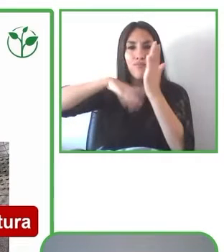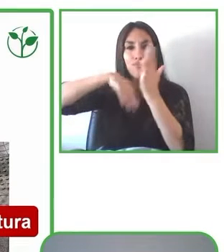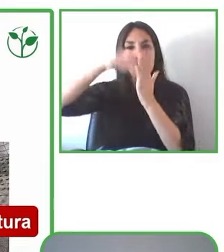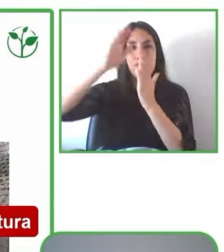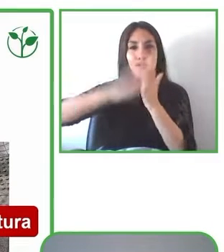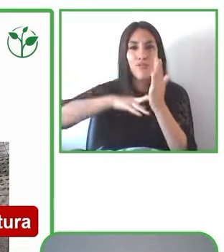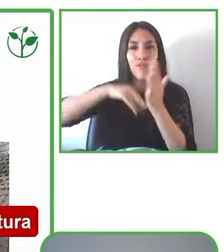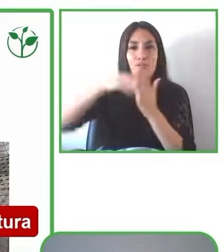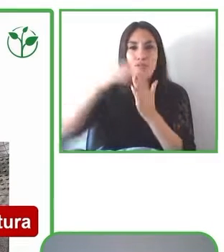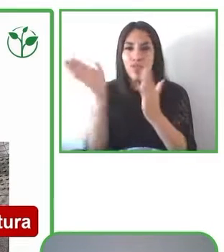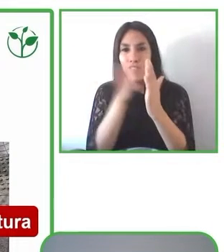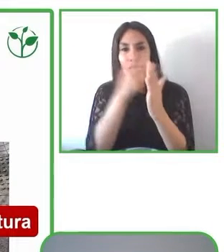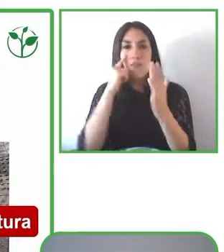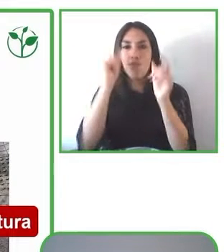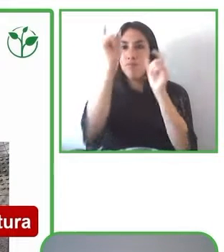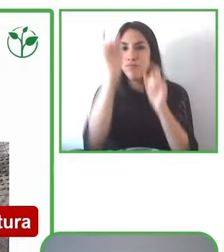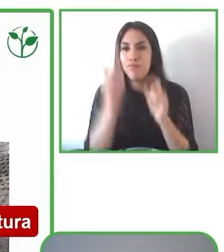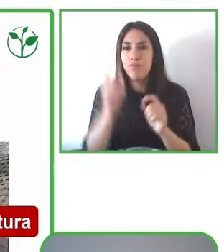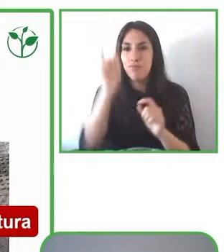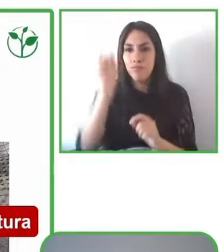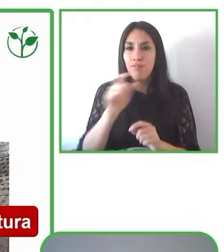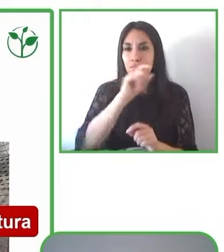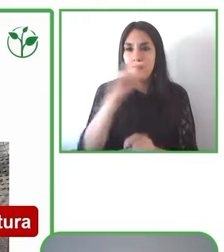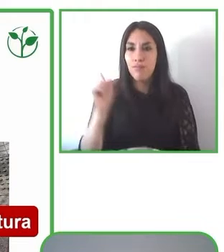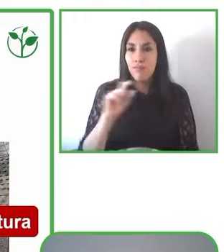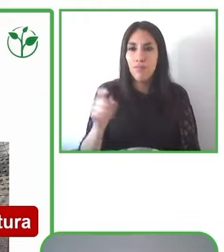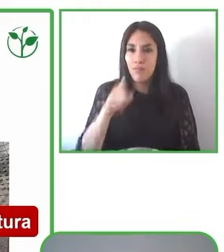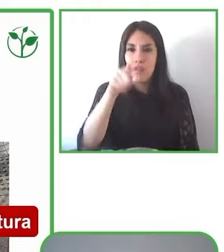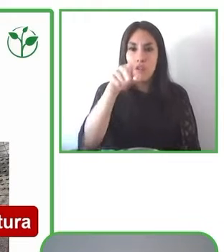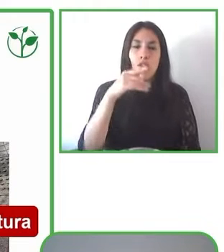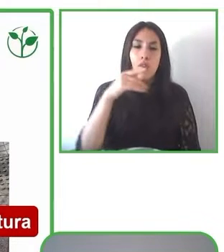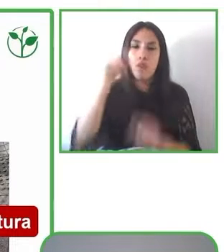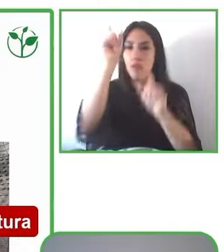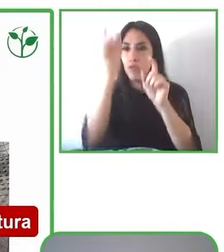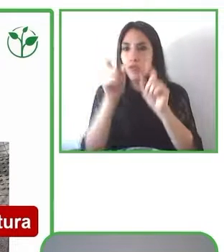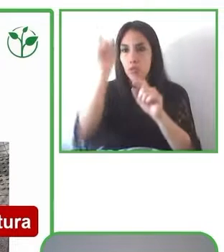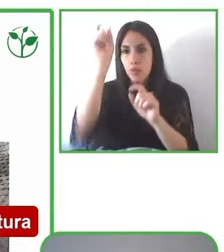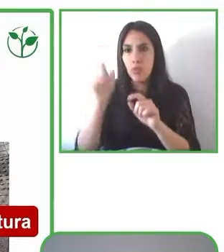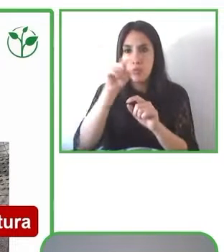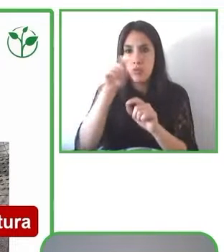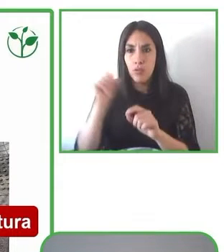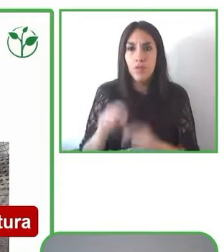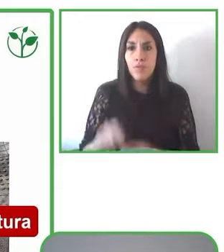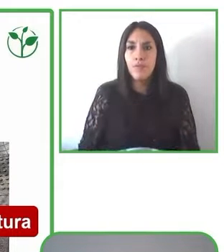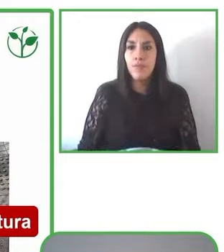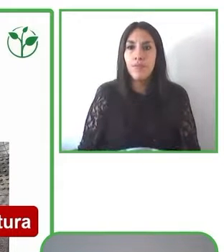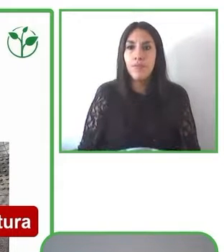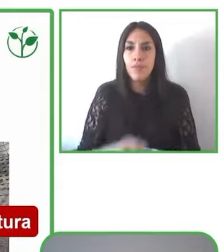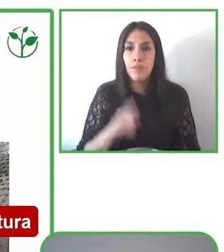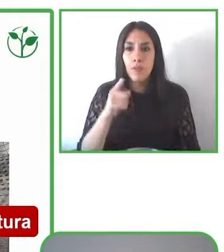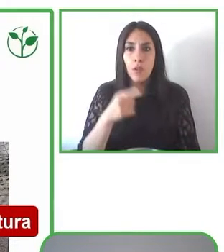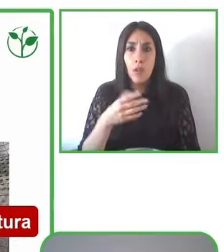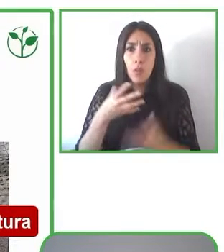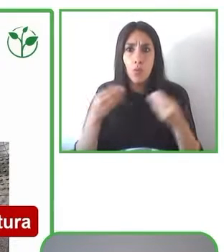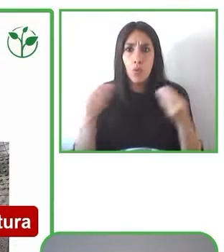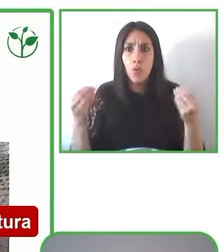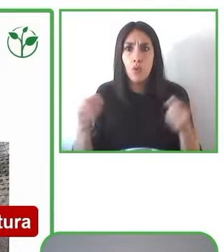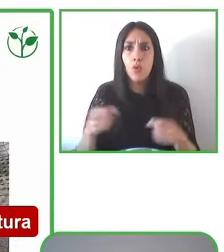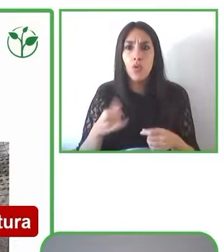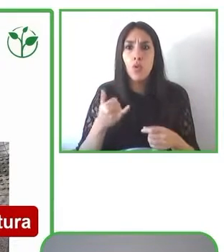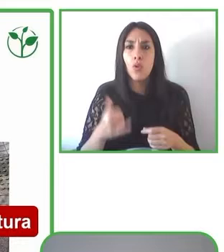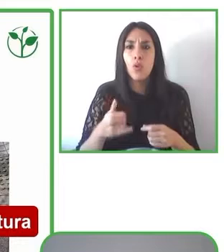pero que en Chile no tanto, por lo tanto han pintado el suelo azul, con líneas blancas, con líneas rojas, con líneas amarillas.